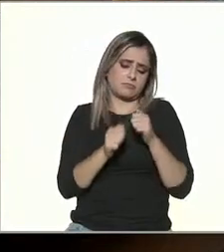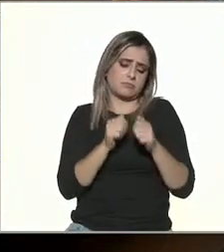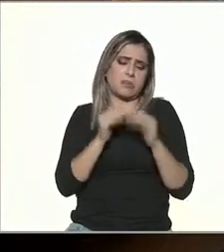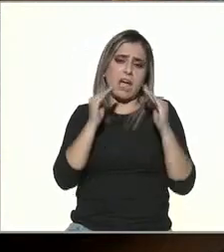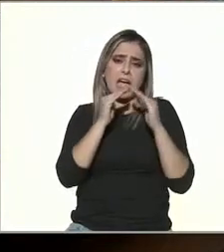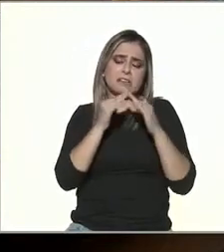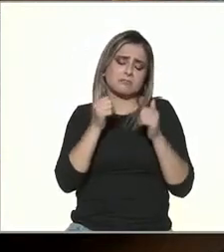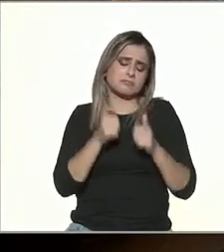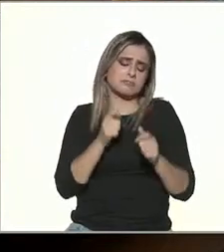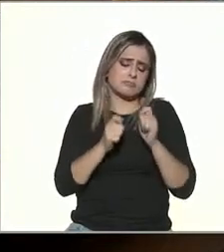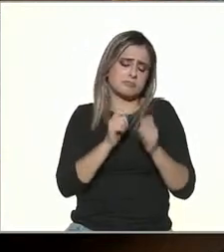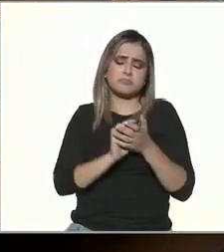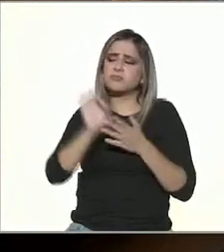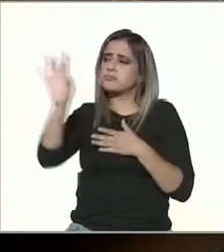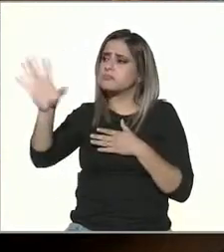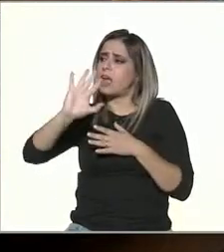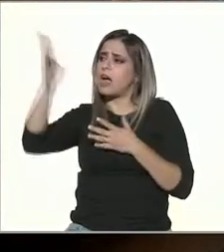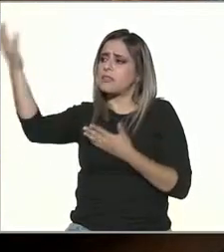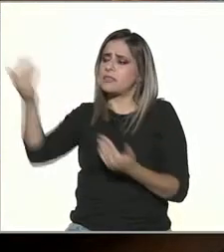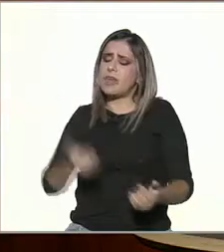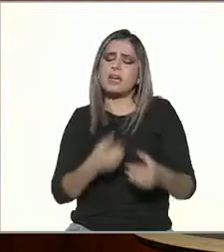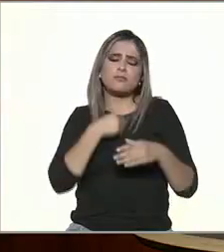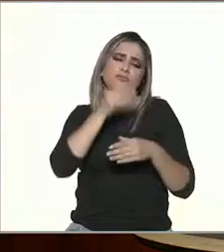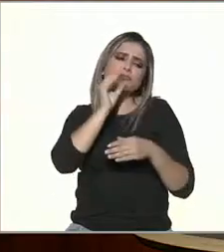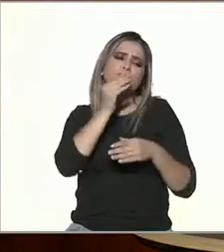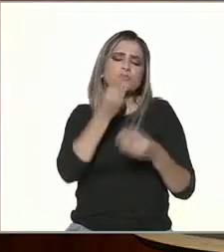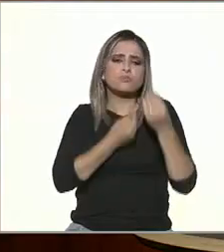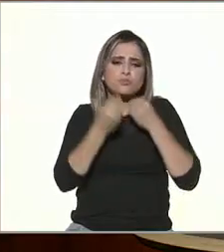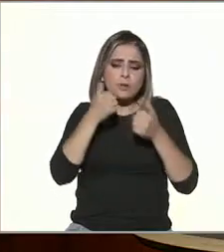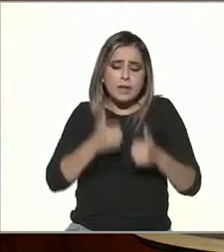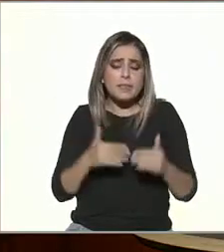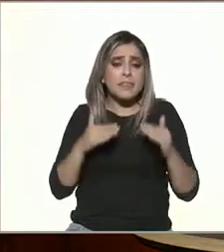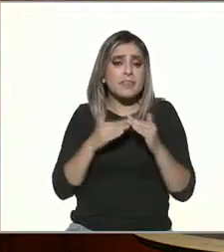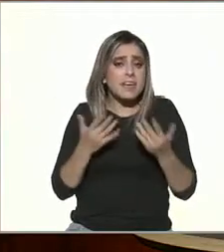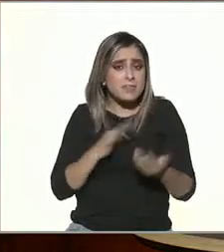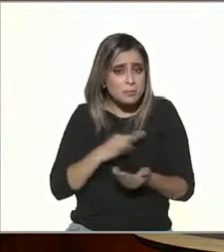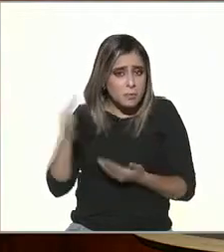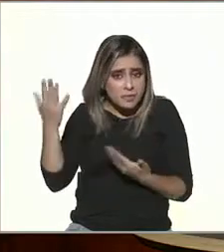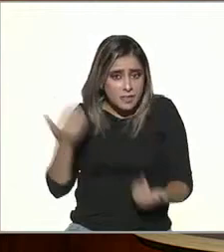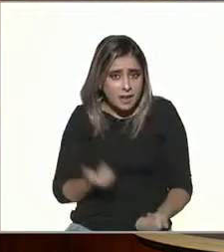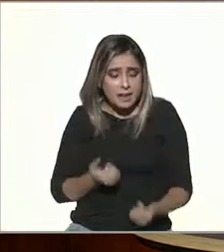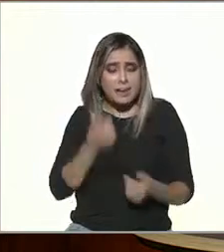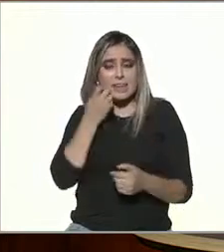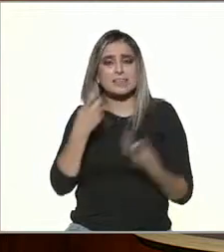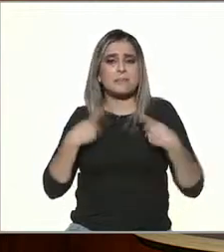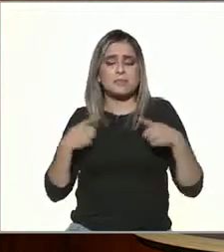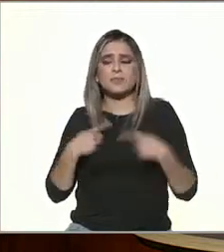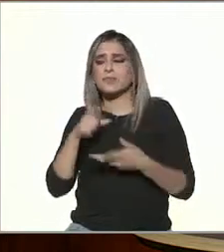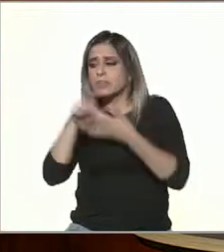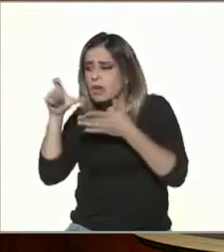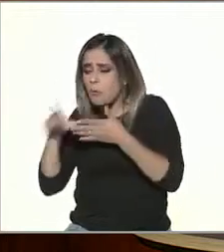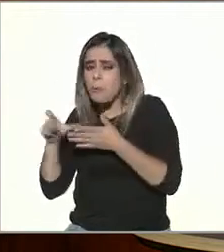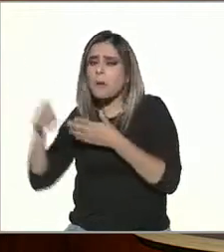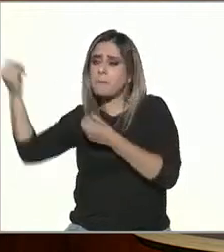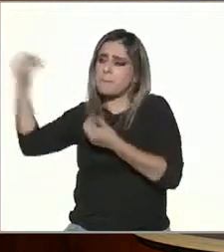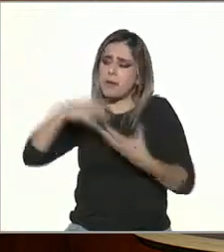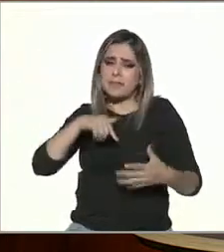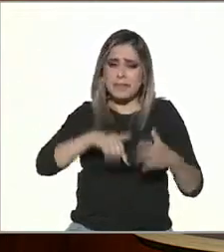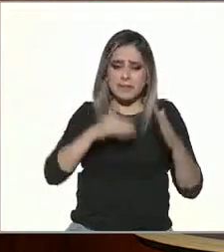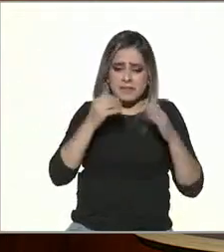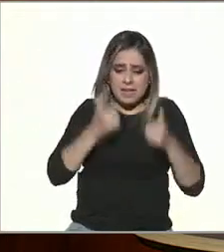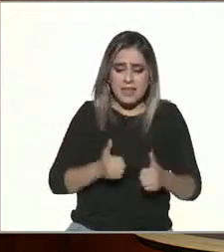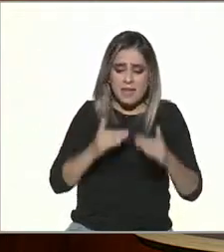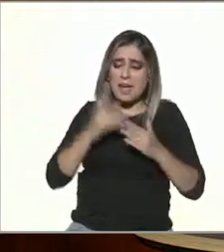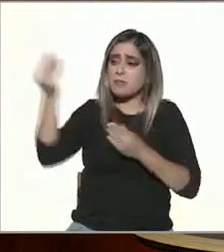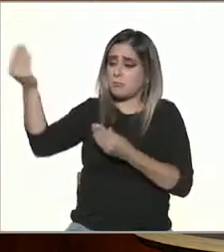permitido hacer una dinámica distinta y que ha beneficiado por supuesto no solamente a los consumidores sino también a las empresas o a los